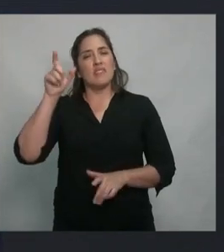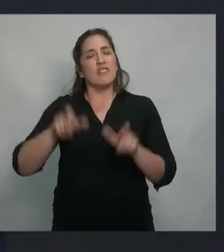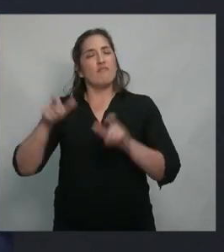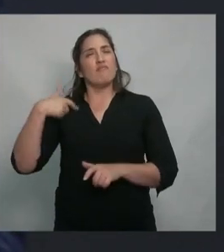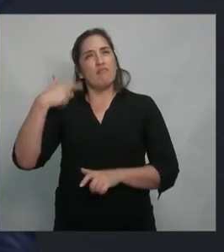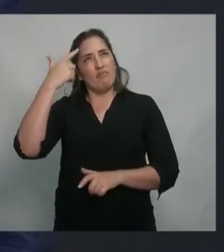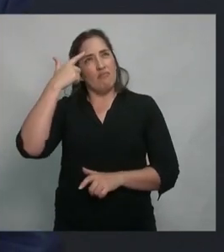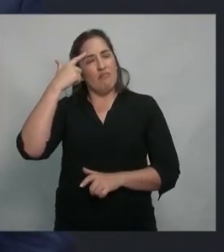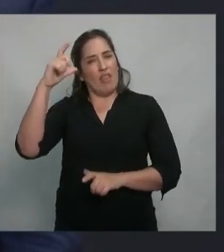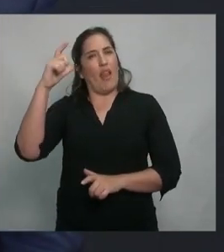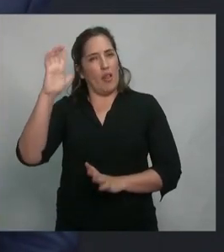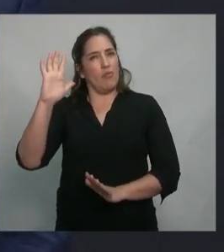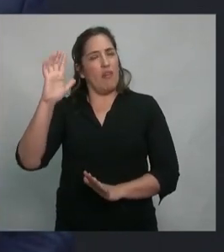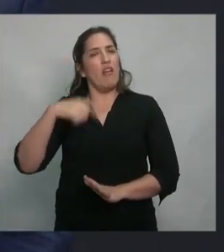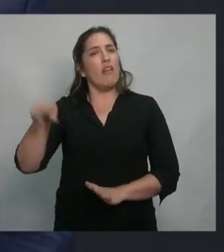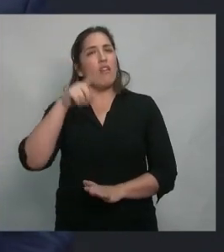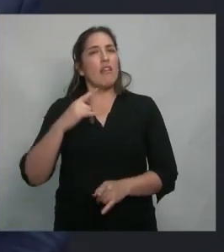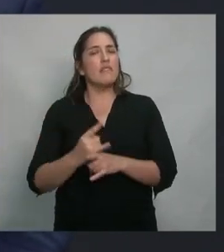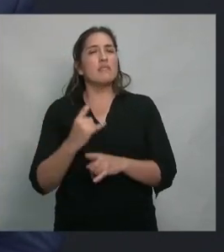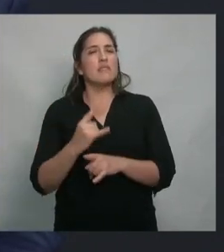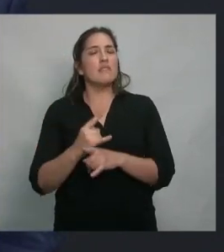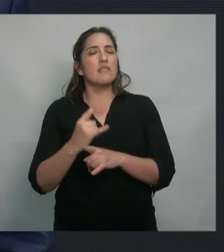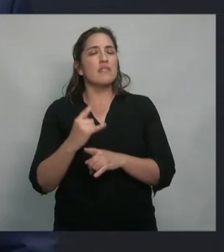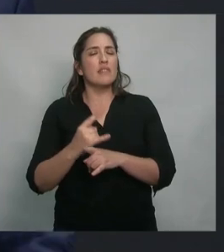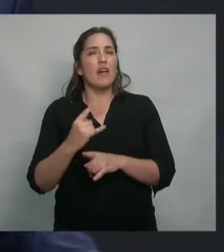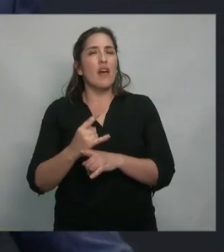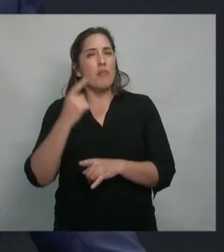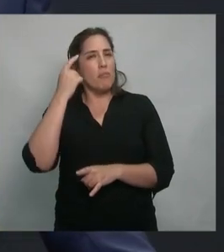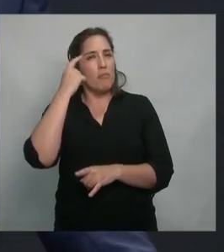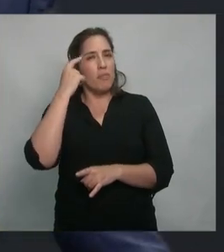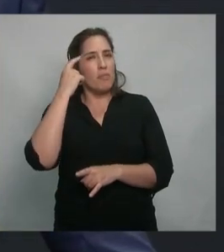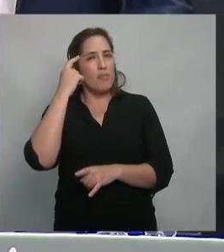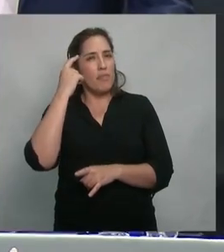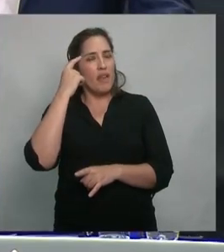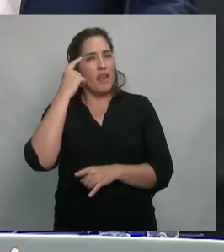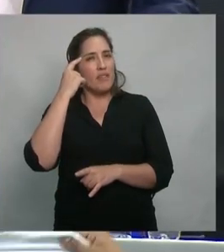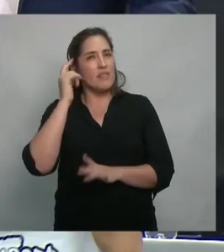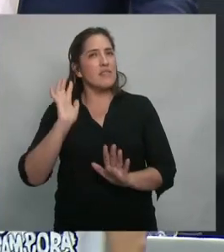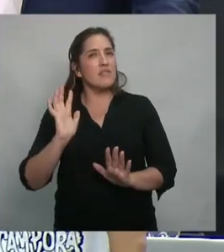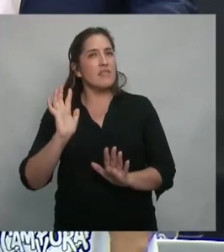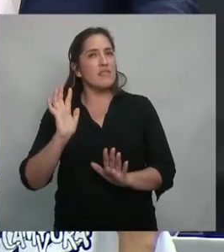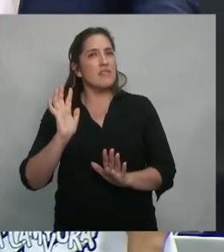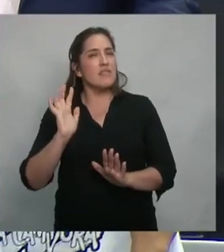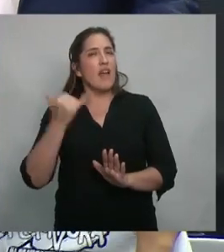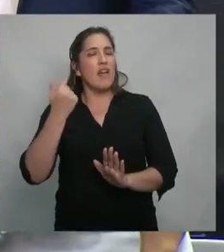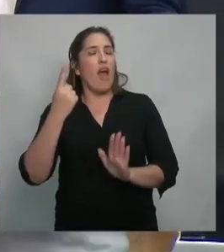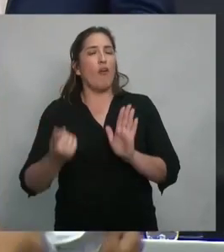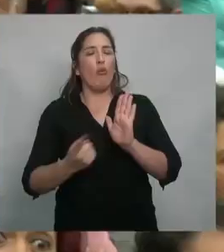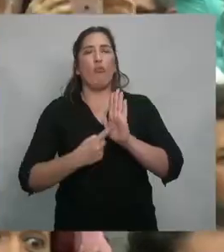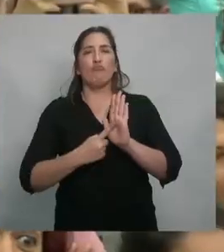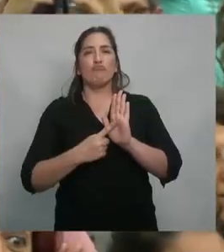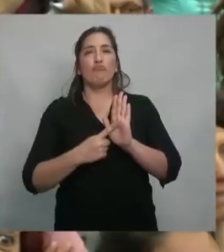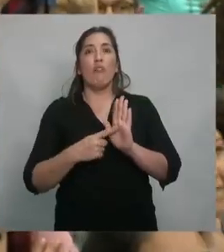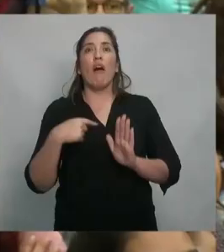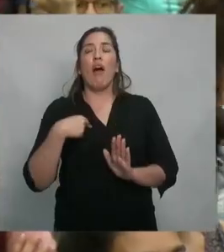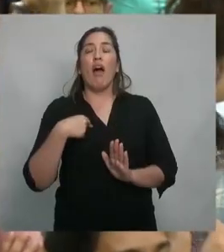que el principio cartesiano de que para